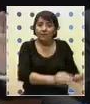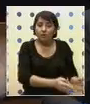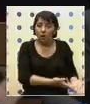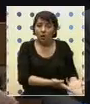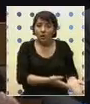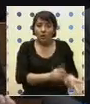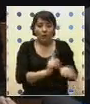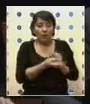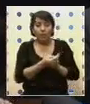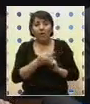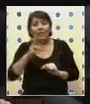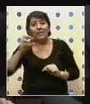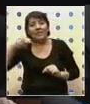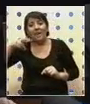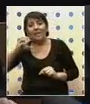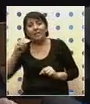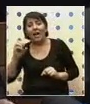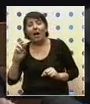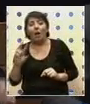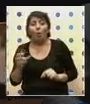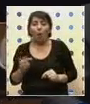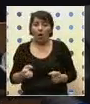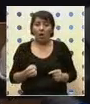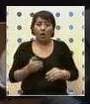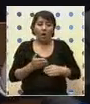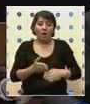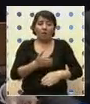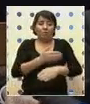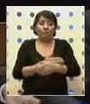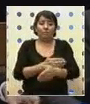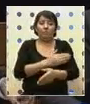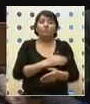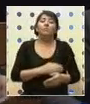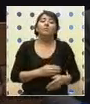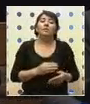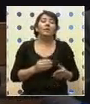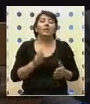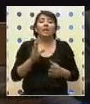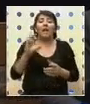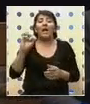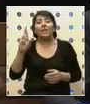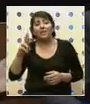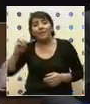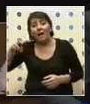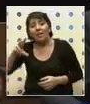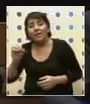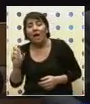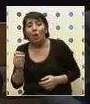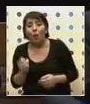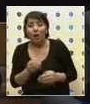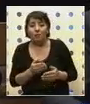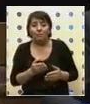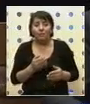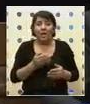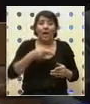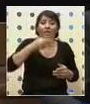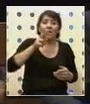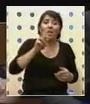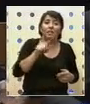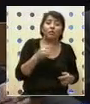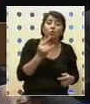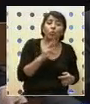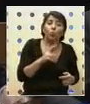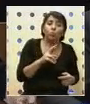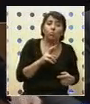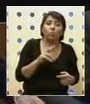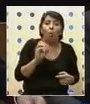a Coyhaique, por lo menos, porque no hay ninguna ciudad, salvo que el presupuesto solo esté hecho para Santiago, que sería un gran error. Ministro, no me